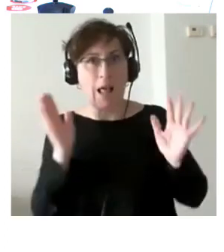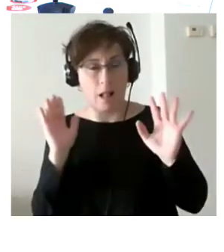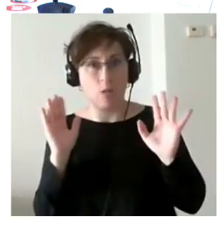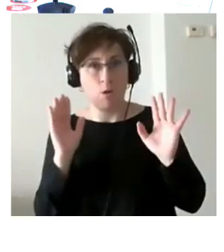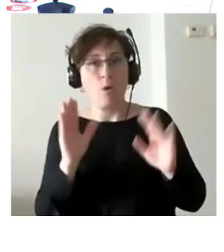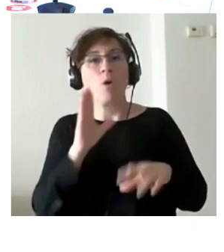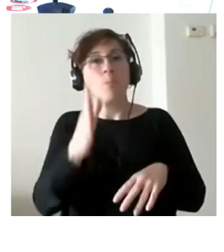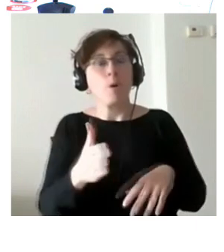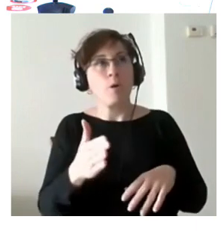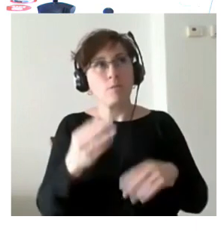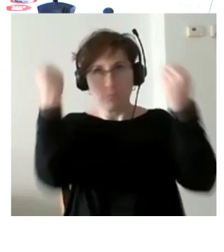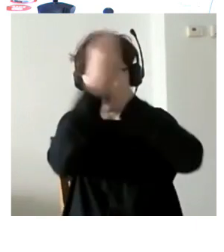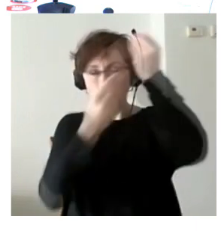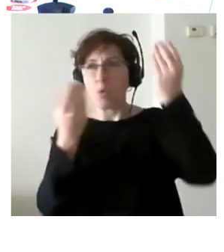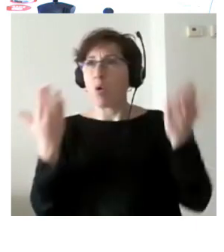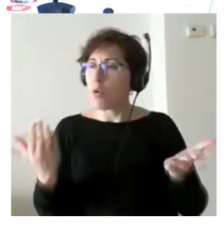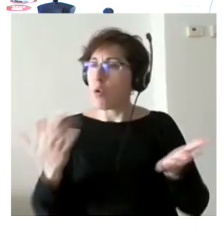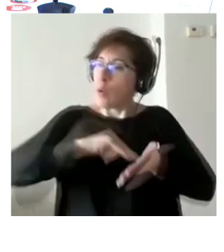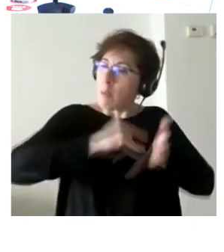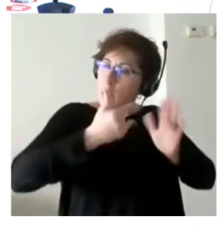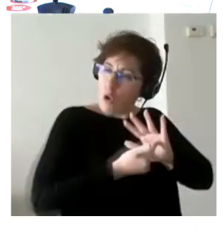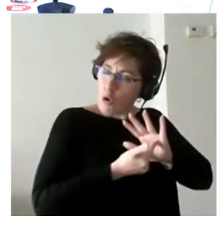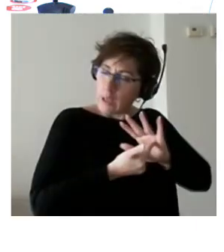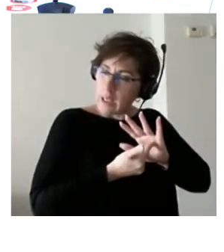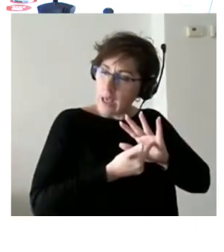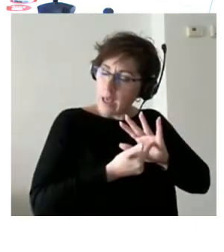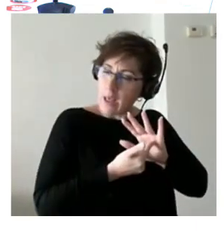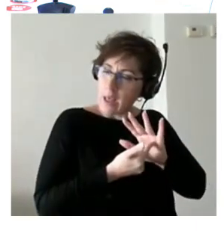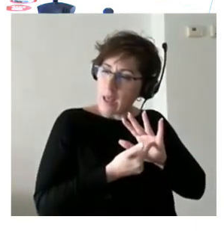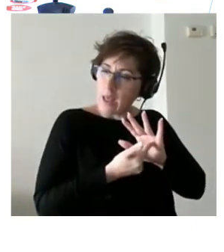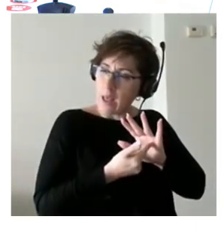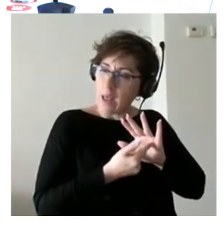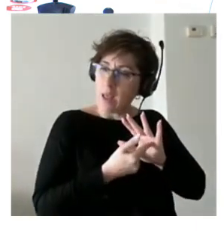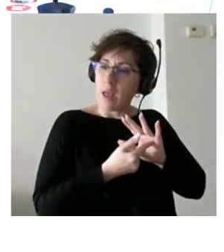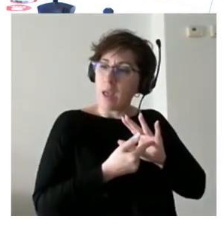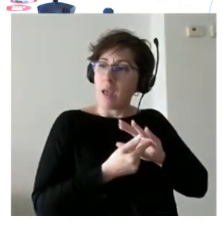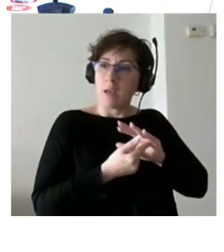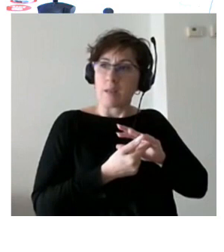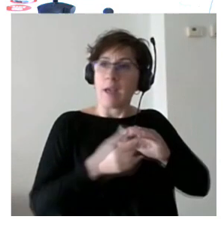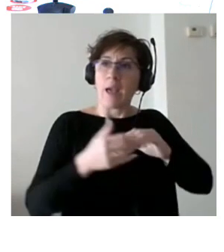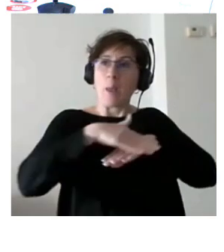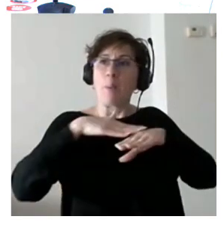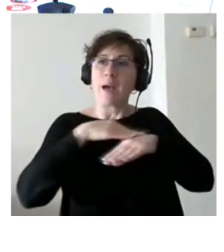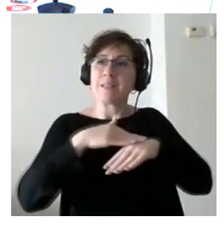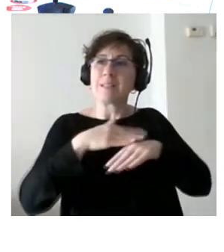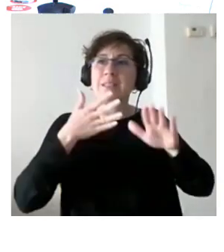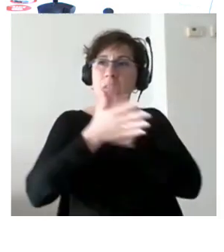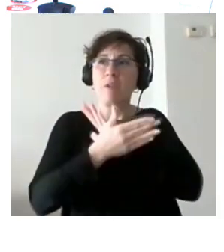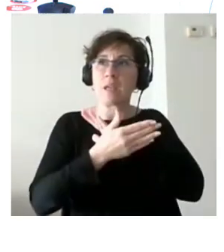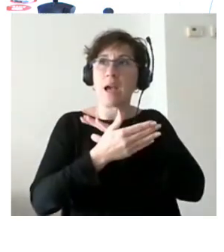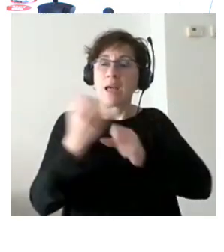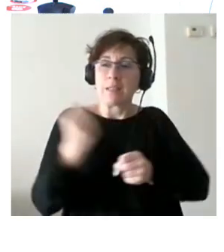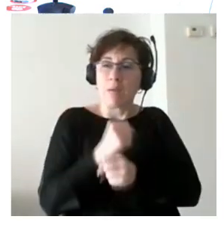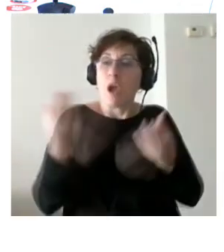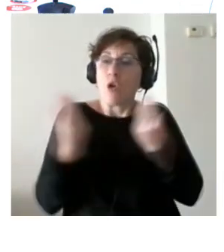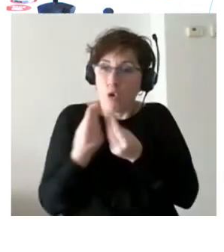vamos a implementar una metodología que se basa mucho en pasar mucho tiempo en la persona y en comunidad cuando las personas están